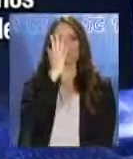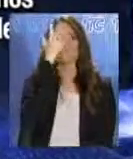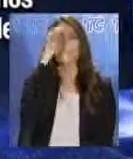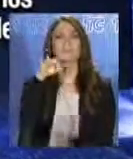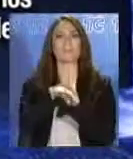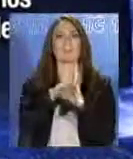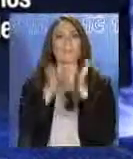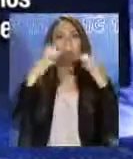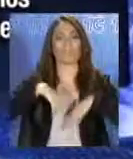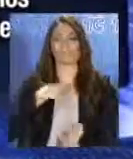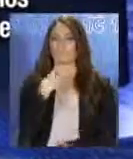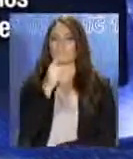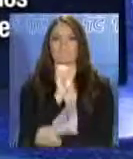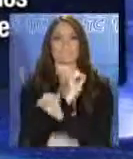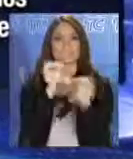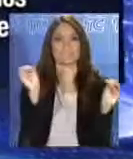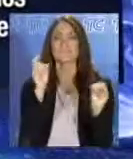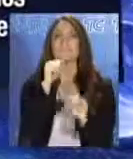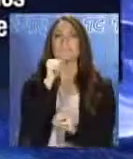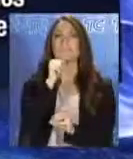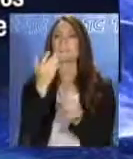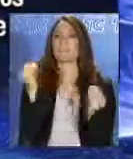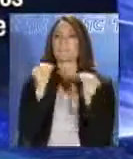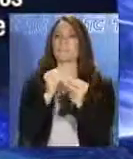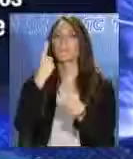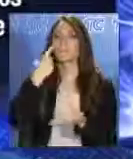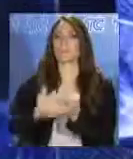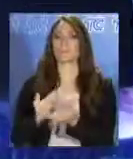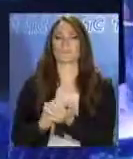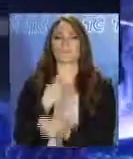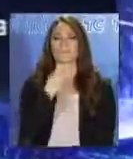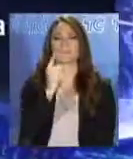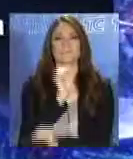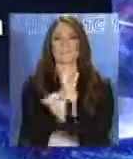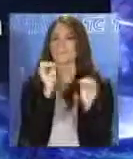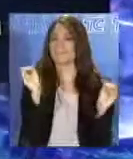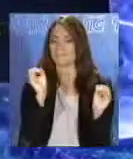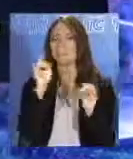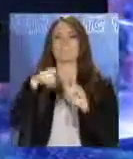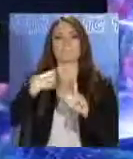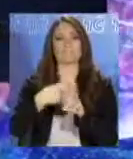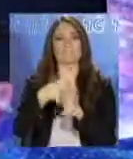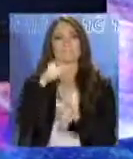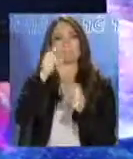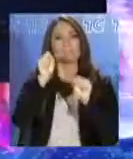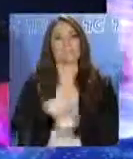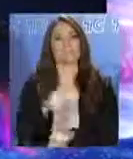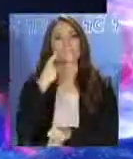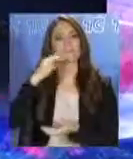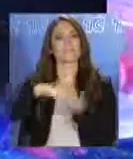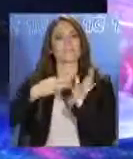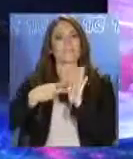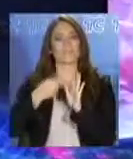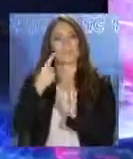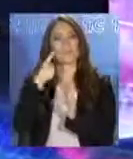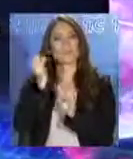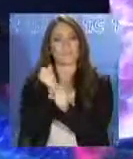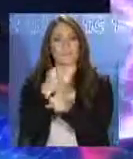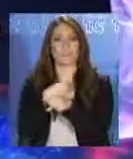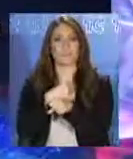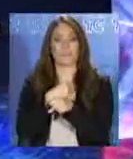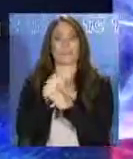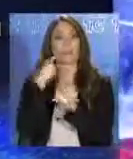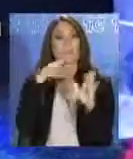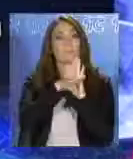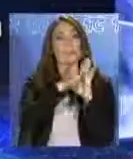tipo de comentarios, pues no tienen sustento técnico alguno y no existen los elementos para que estos supuestos se produzcan, pues la